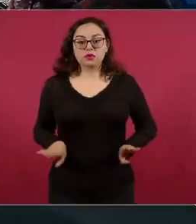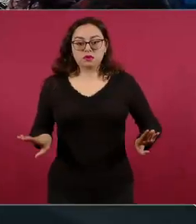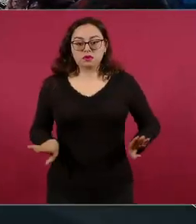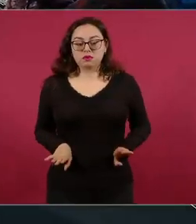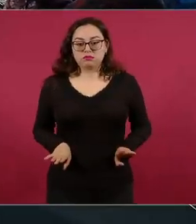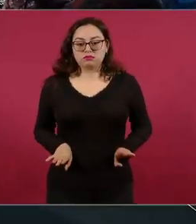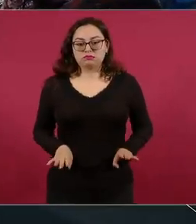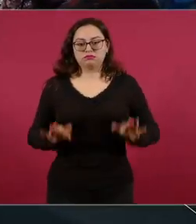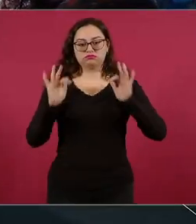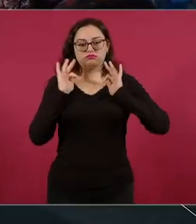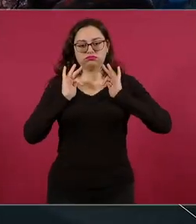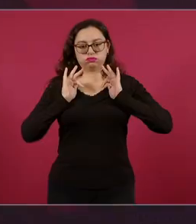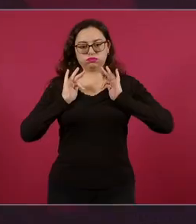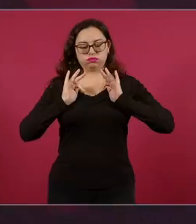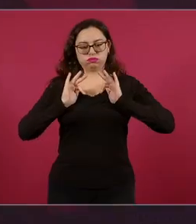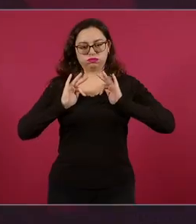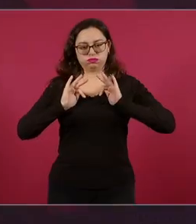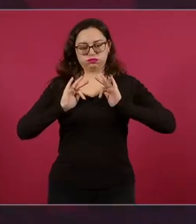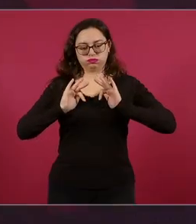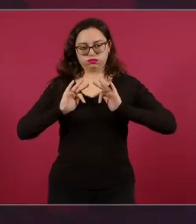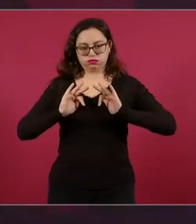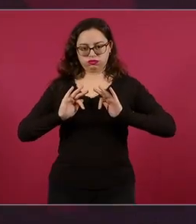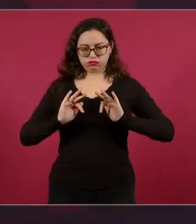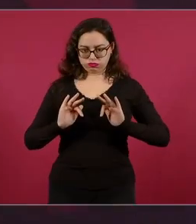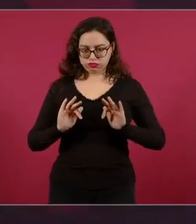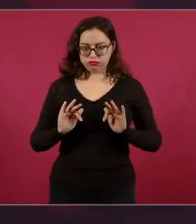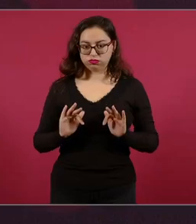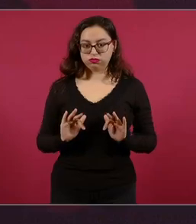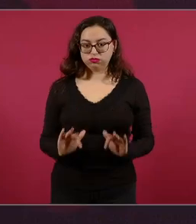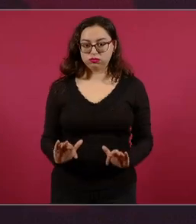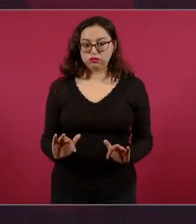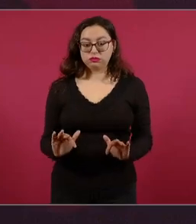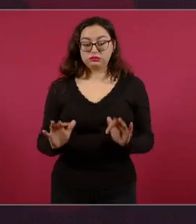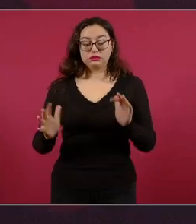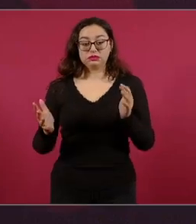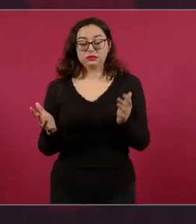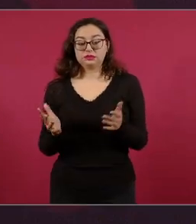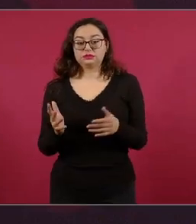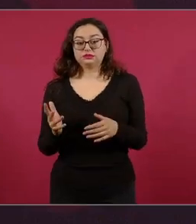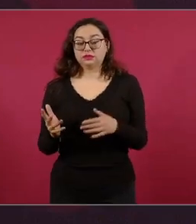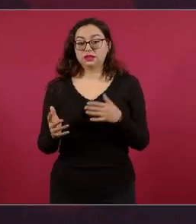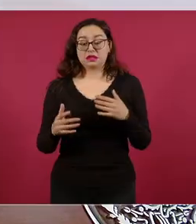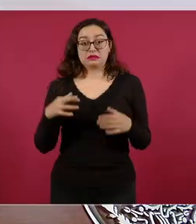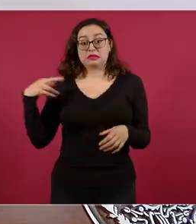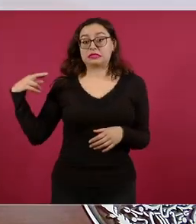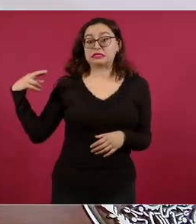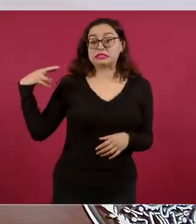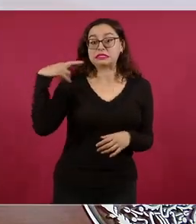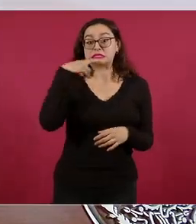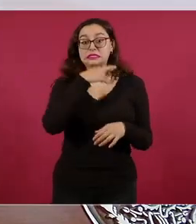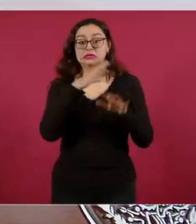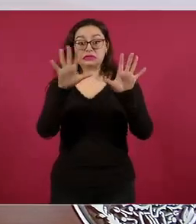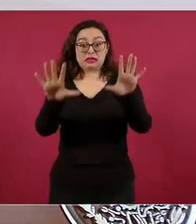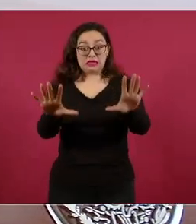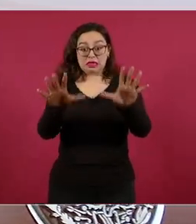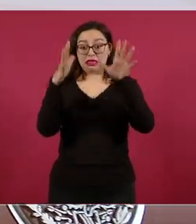para no dejarnos llevar por